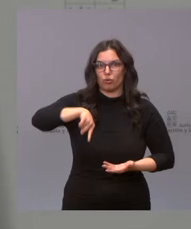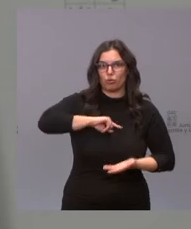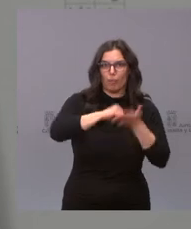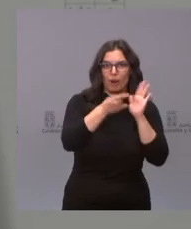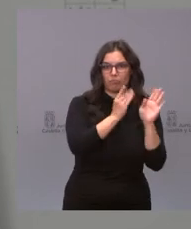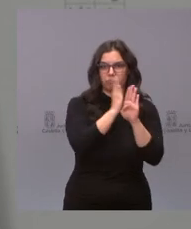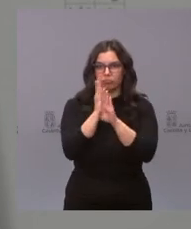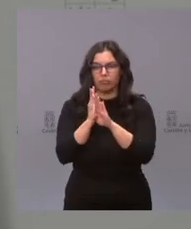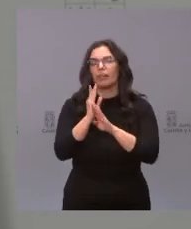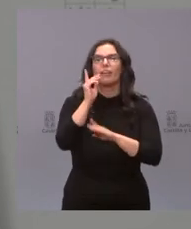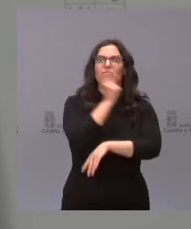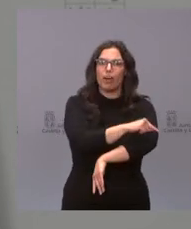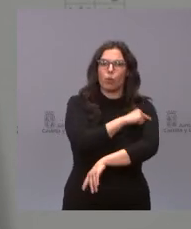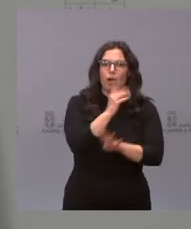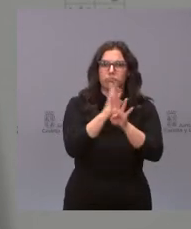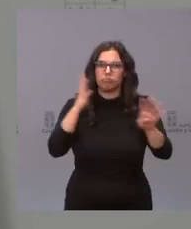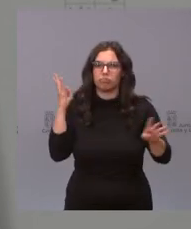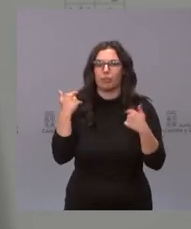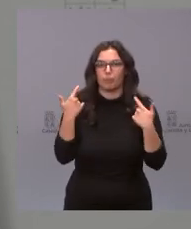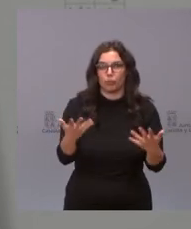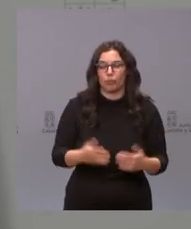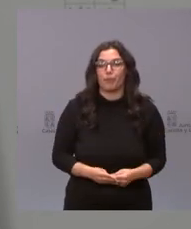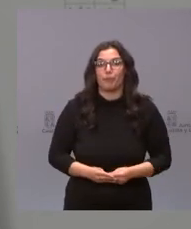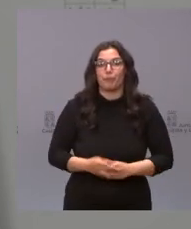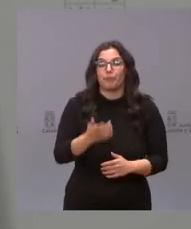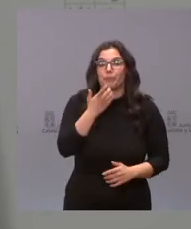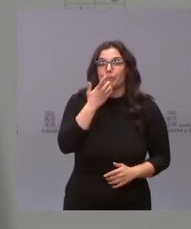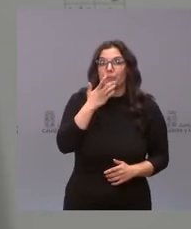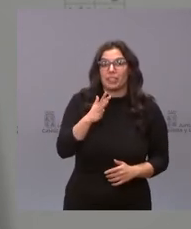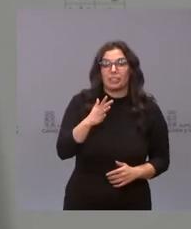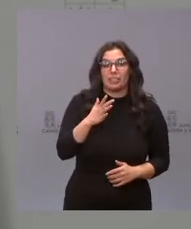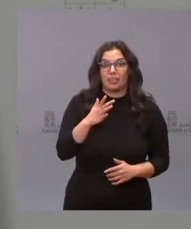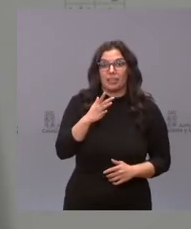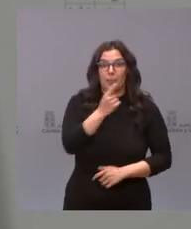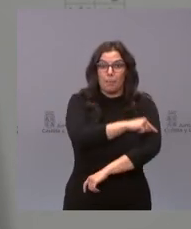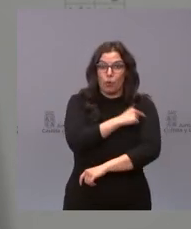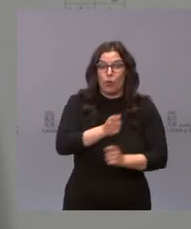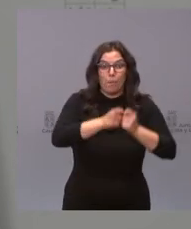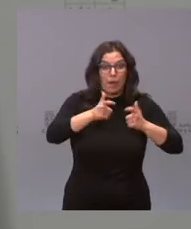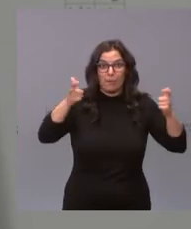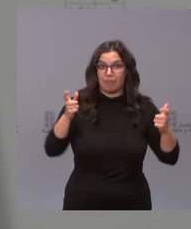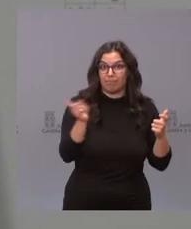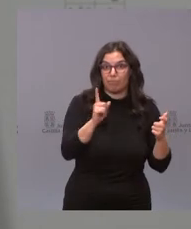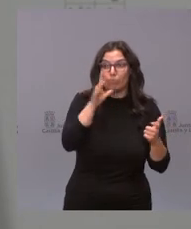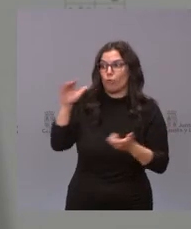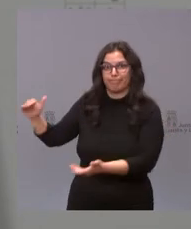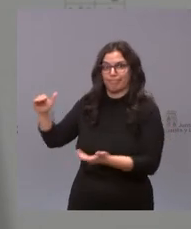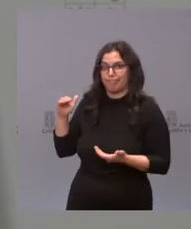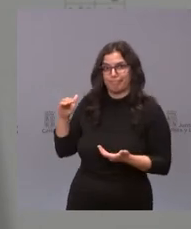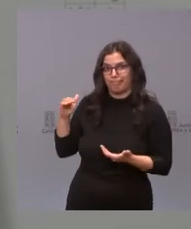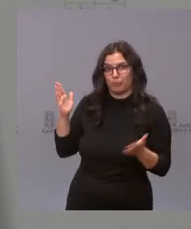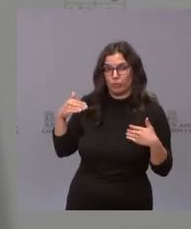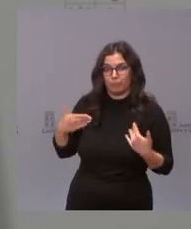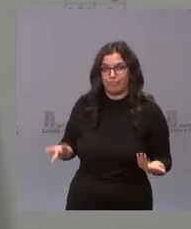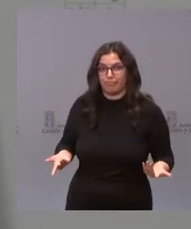para poder vacunar lo antes posible si no hemos vacunado a más personas es porque no nos han llegado más